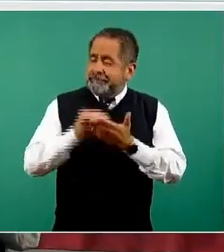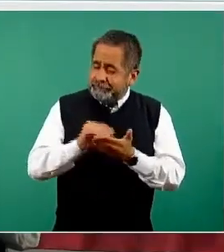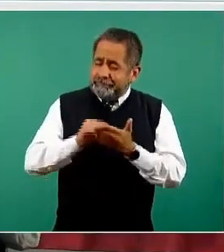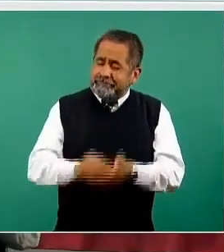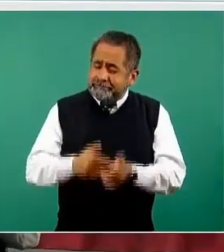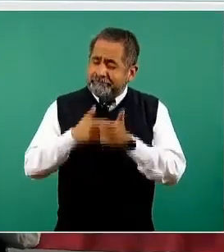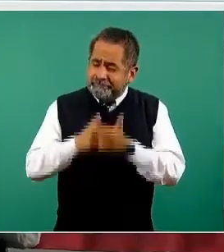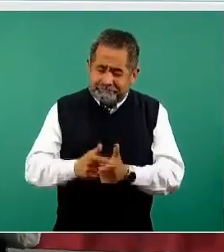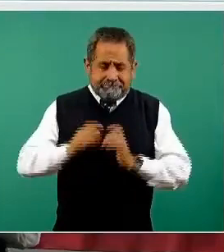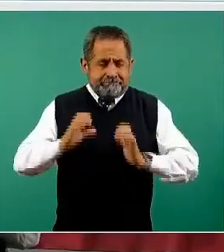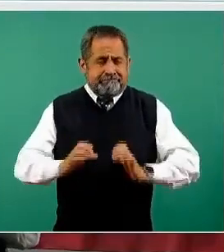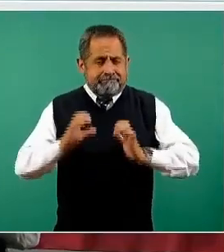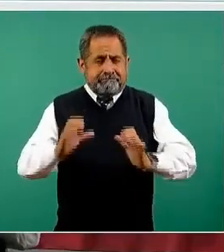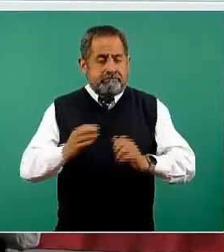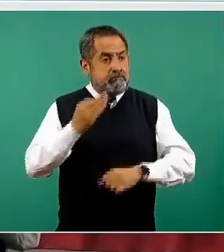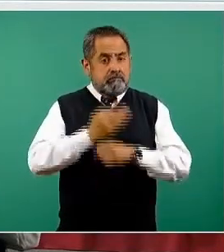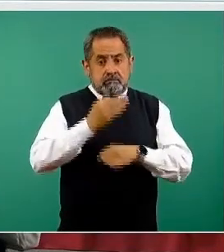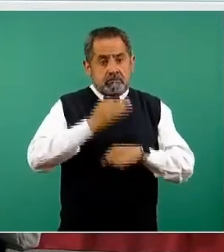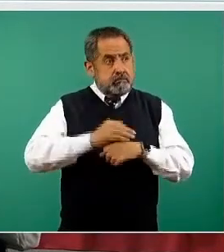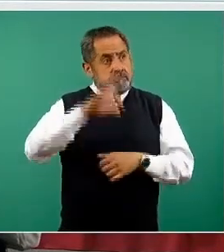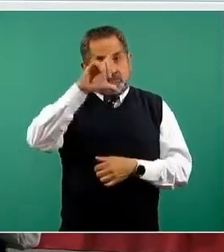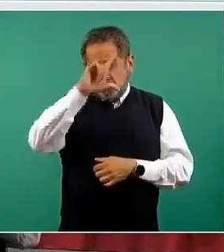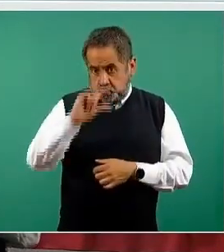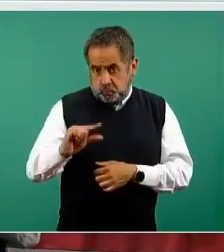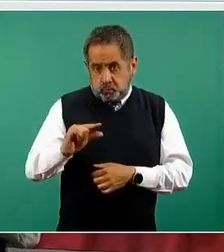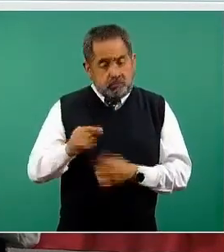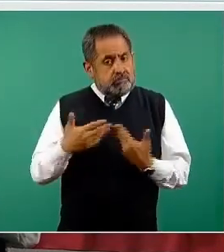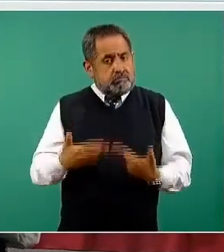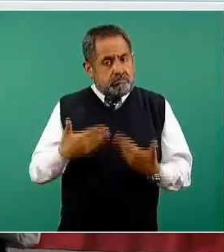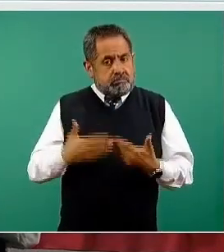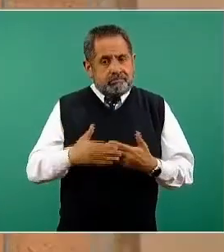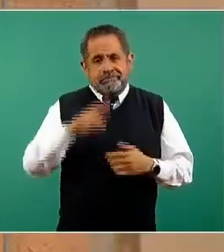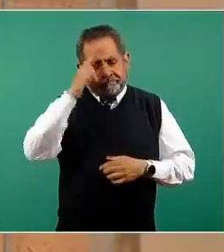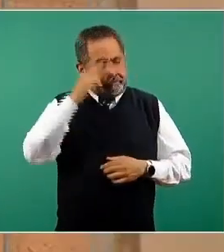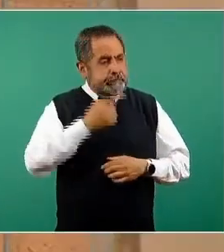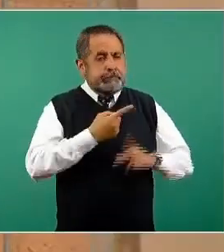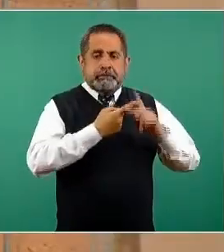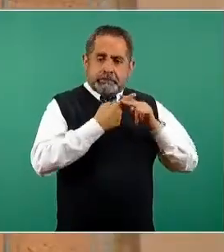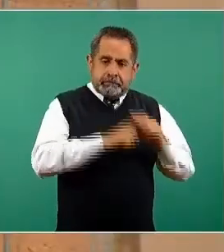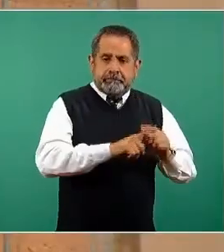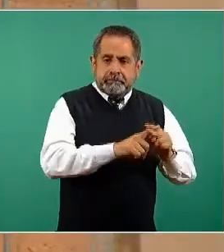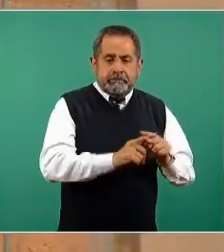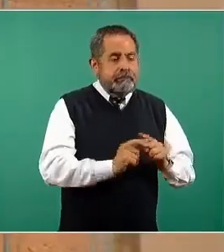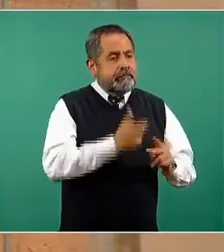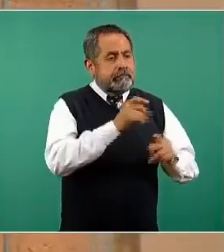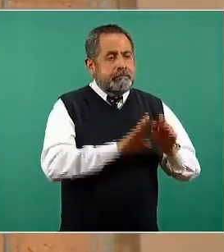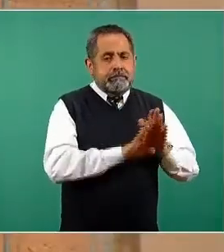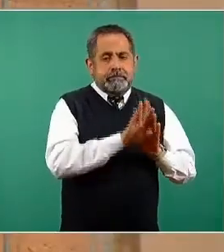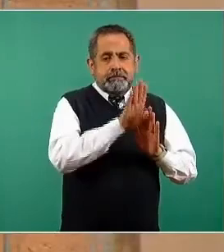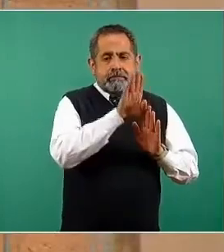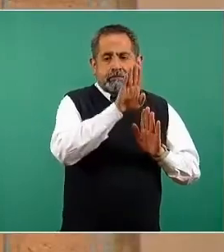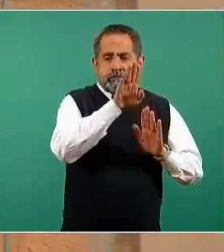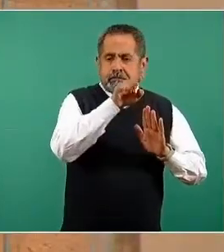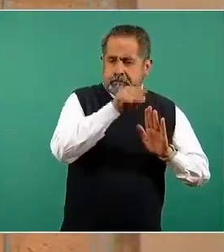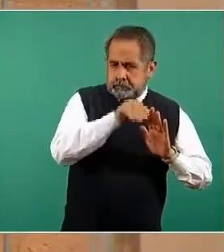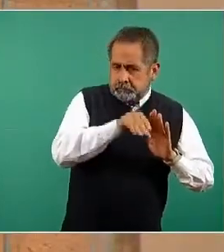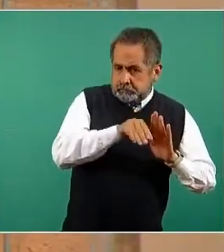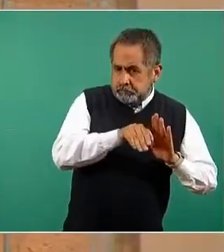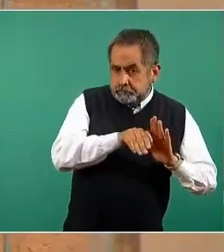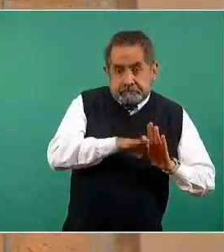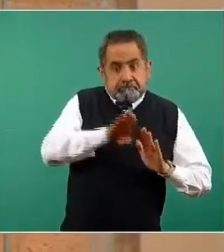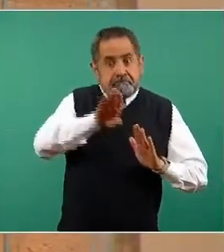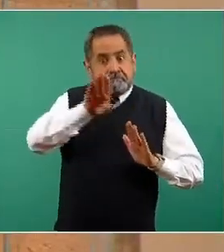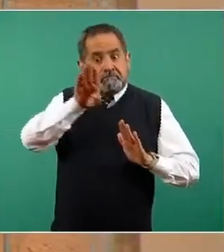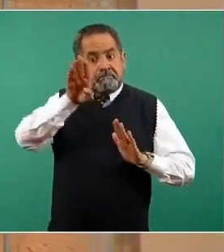es el mayor descenso que tenemos desde que se dio el primer pico, la primera ola el año pasado,